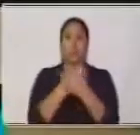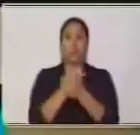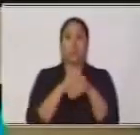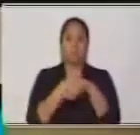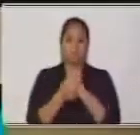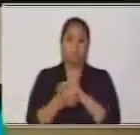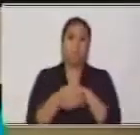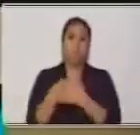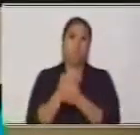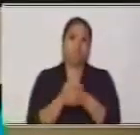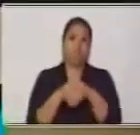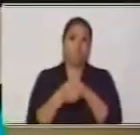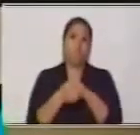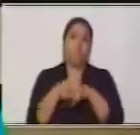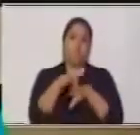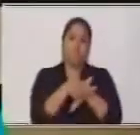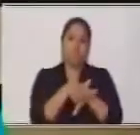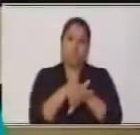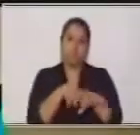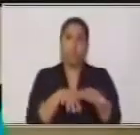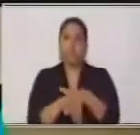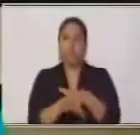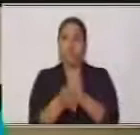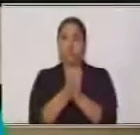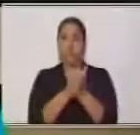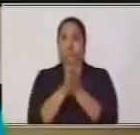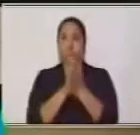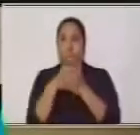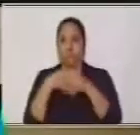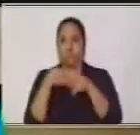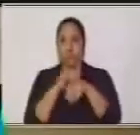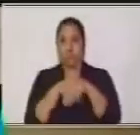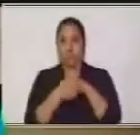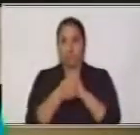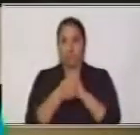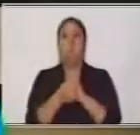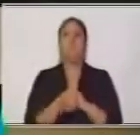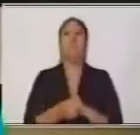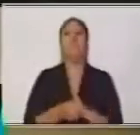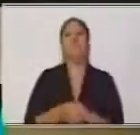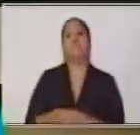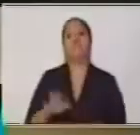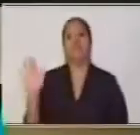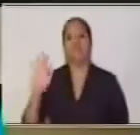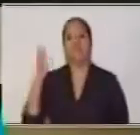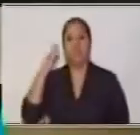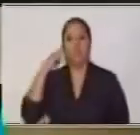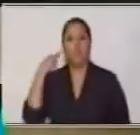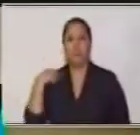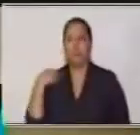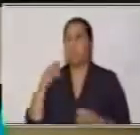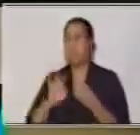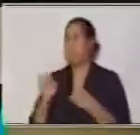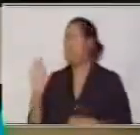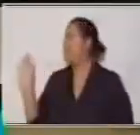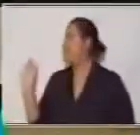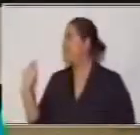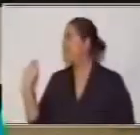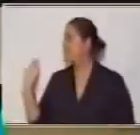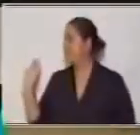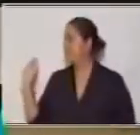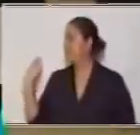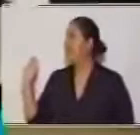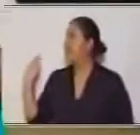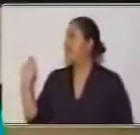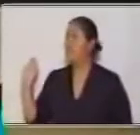que lavar el anverso y el reverso de las manos. Vamos a darle un caluroso saludo, un cariñoso saludo a nuestra